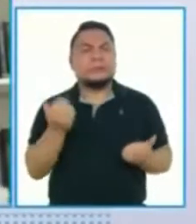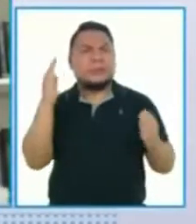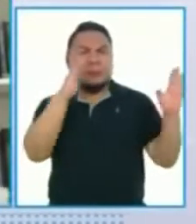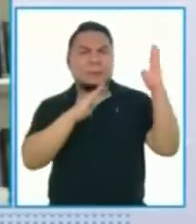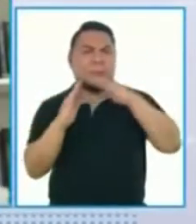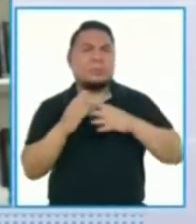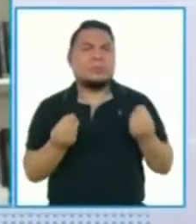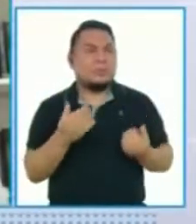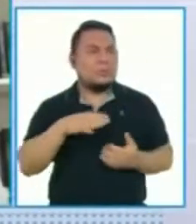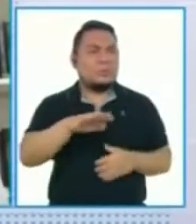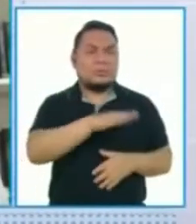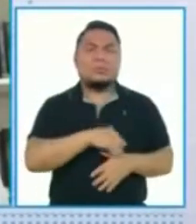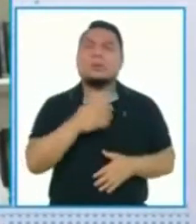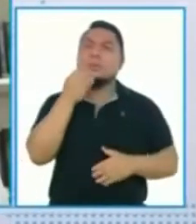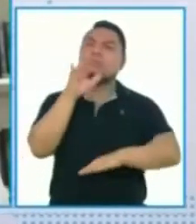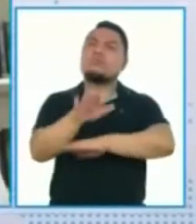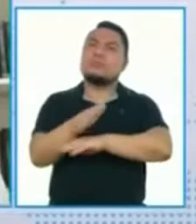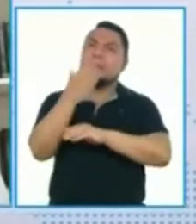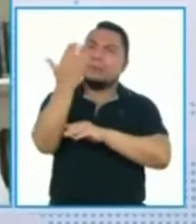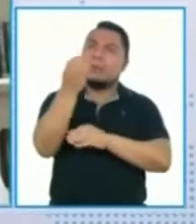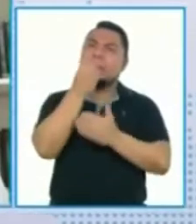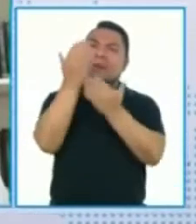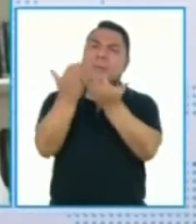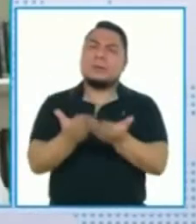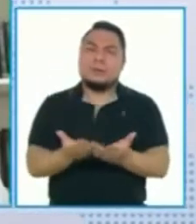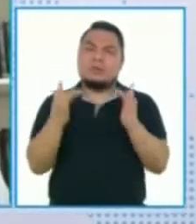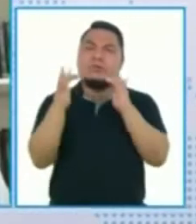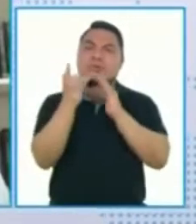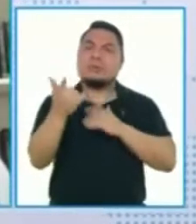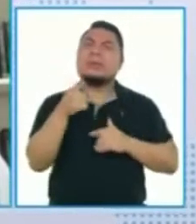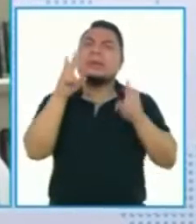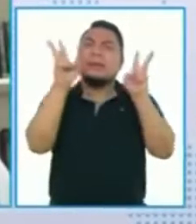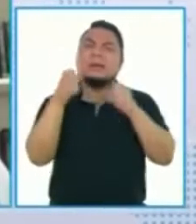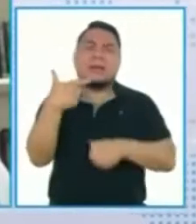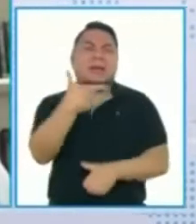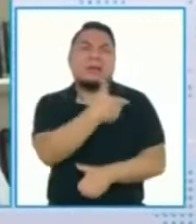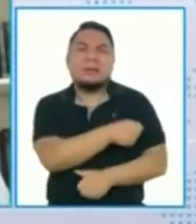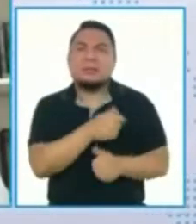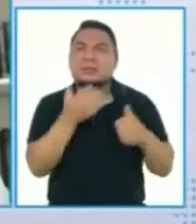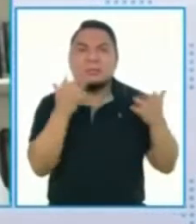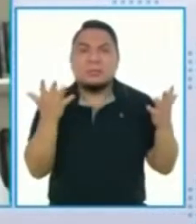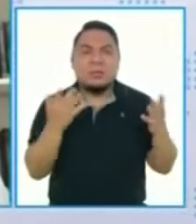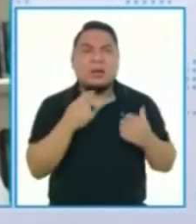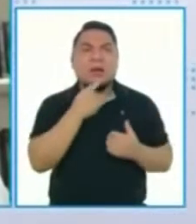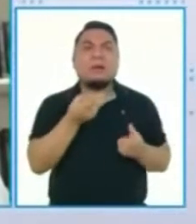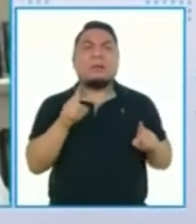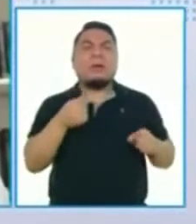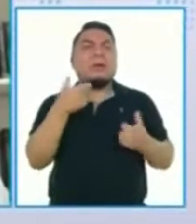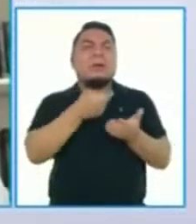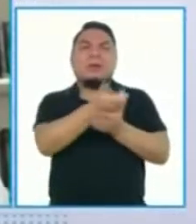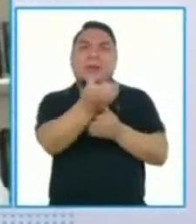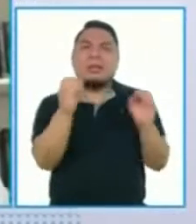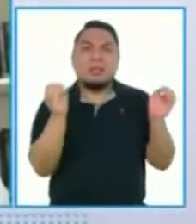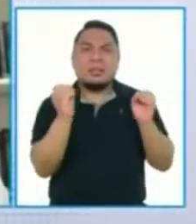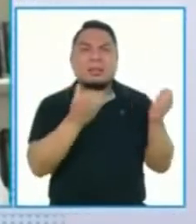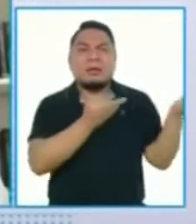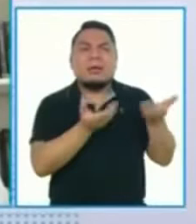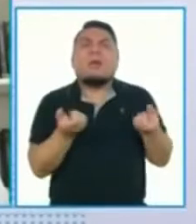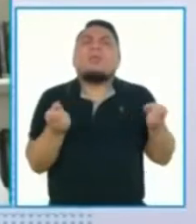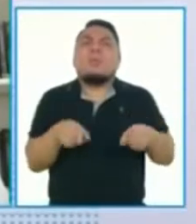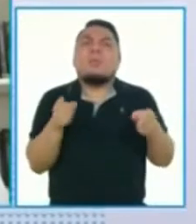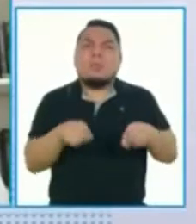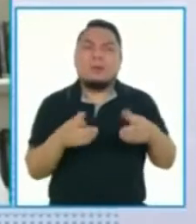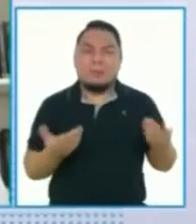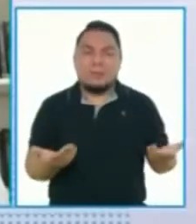hay. Señor Zamora, muy buenas tardes, bienvenido. Por el tema de las vacunas, que no hay una fecha exacta y uno se preguntará